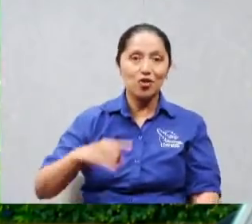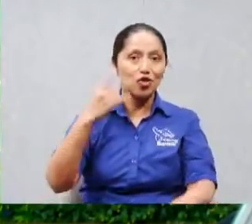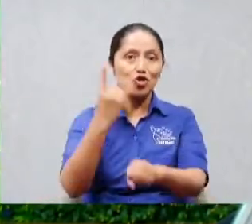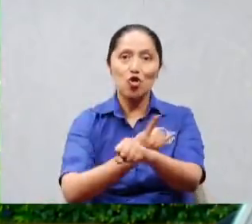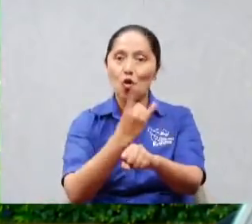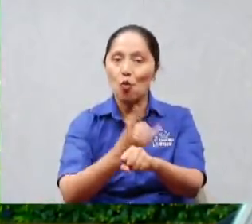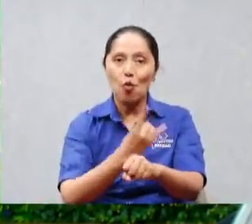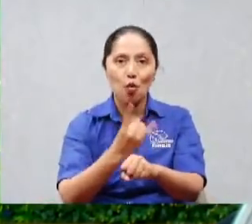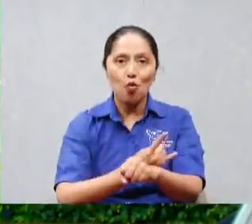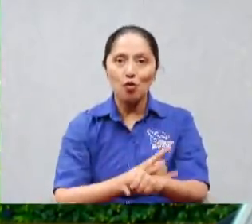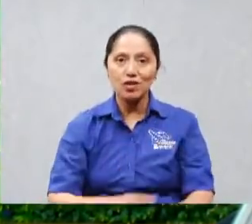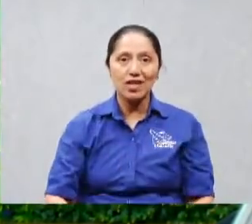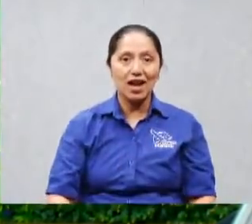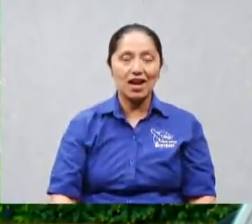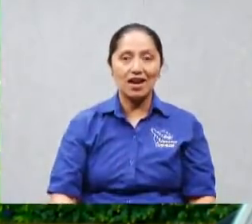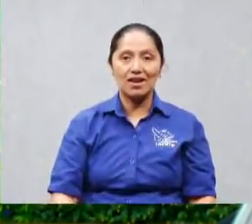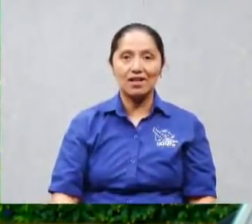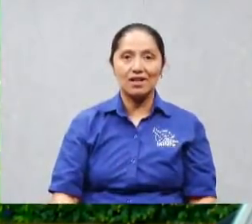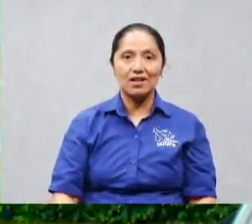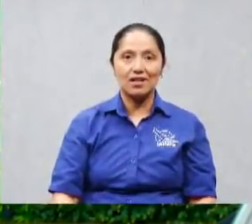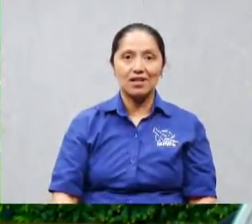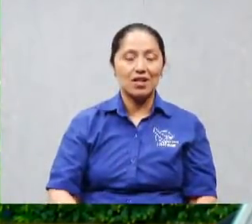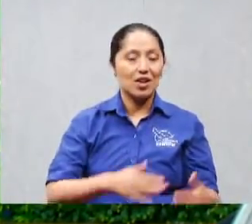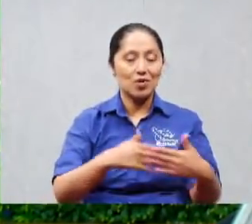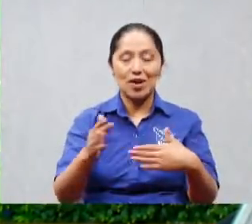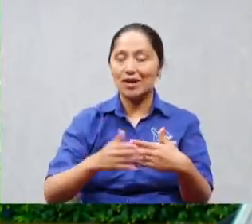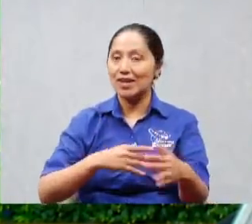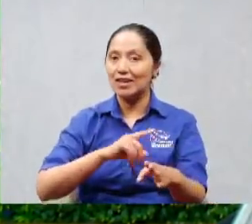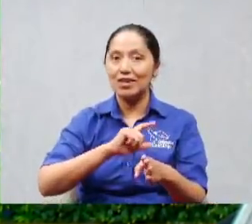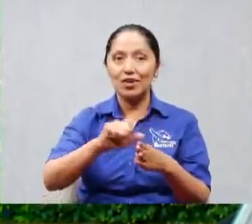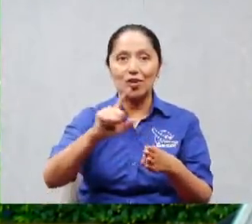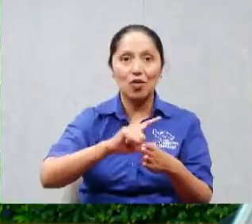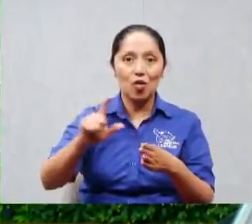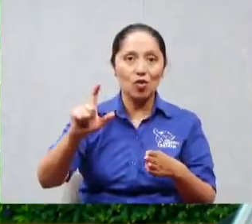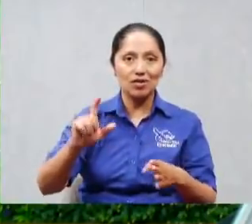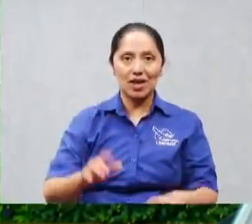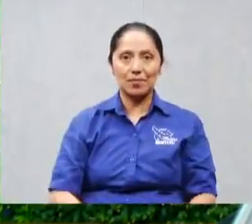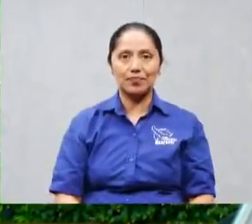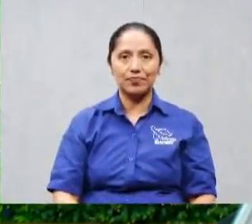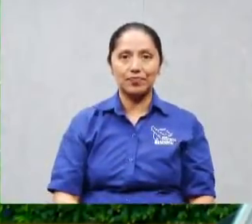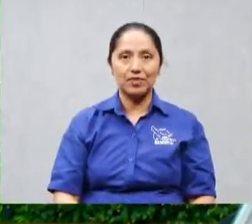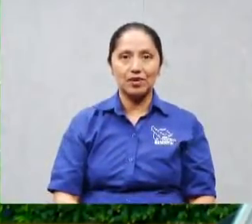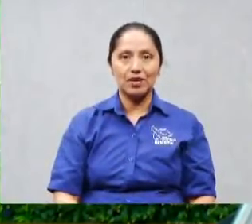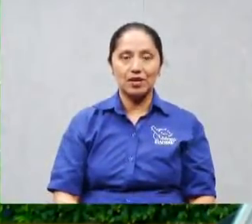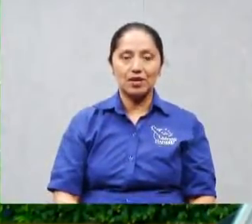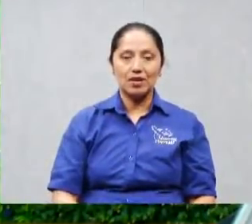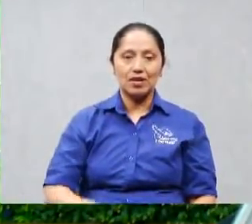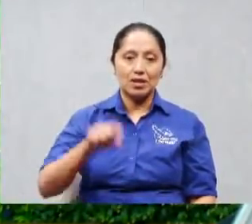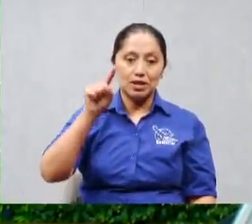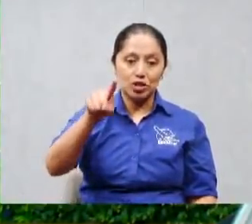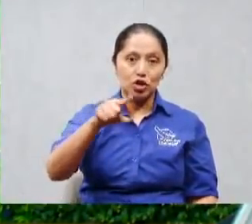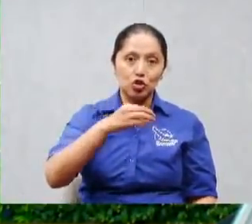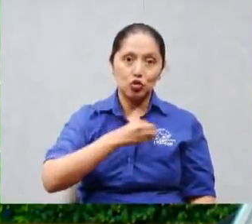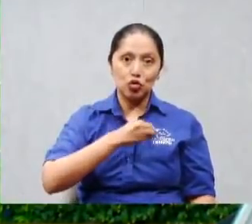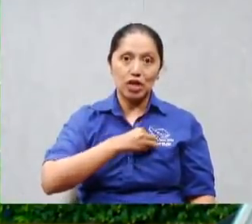tú lo que quieres es que se aplaque el incendio de Brasil el de Australia entonces saca tu sueldo y dalo